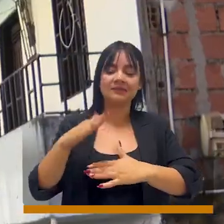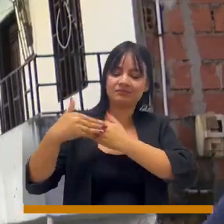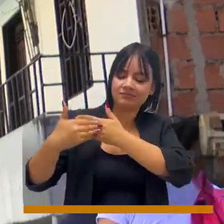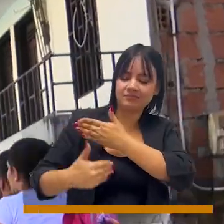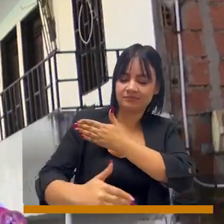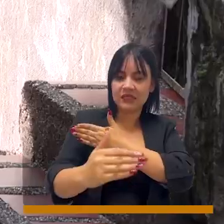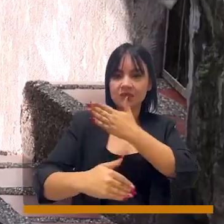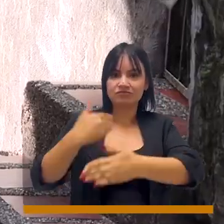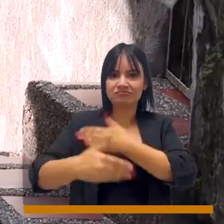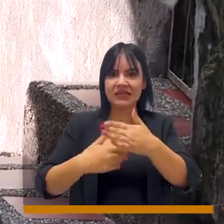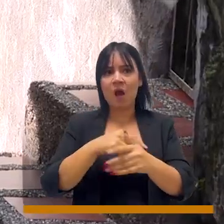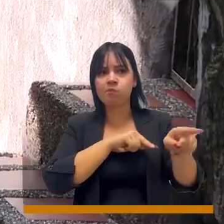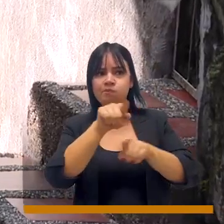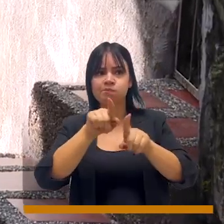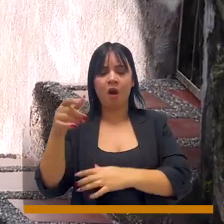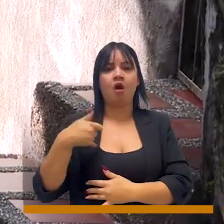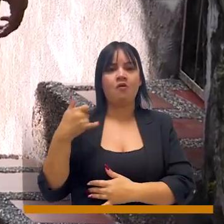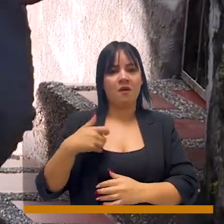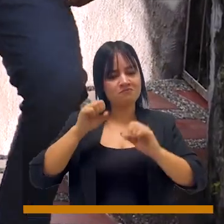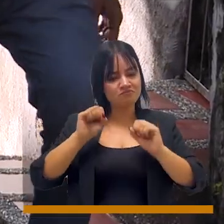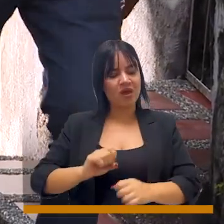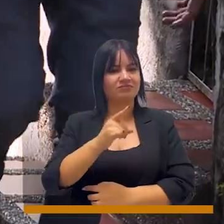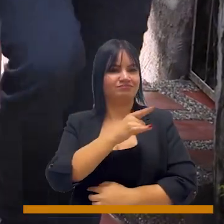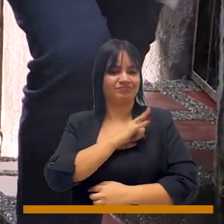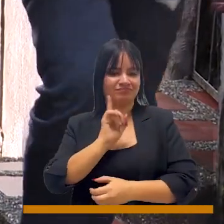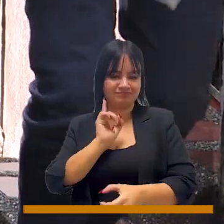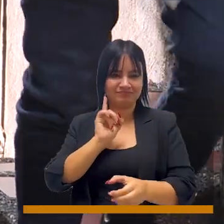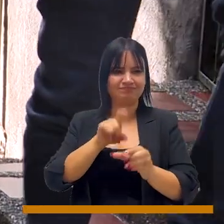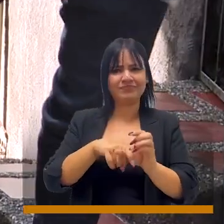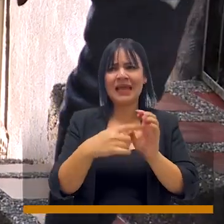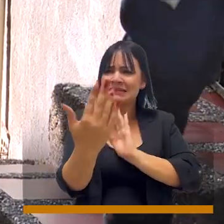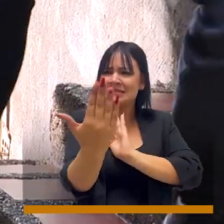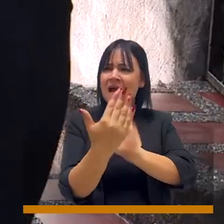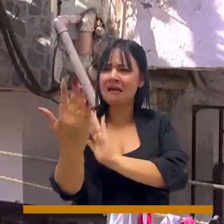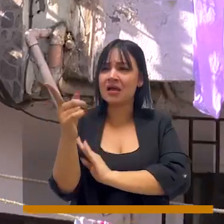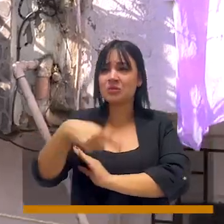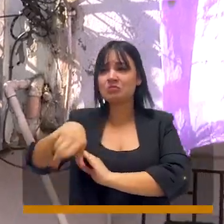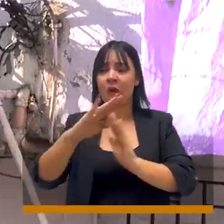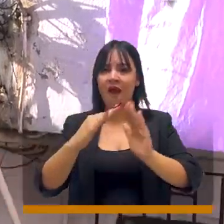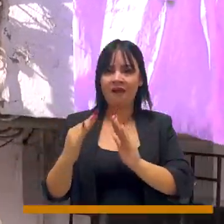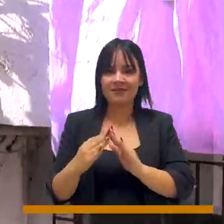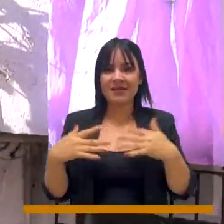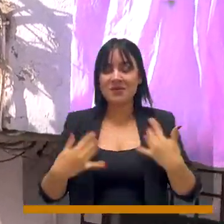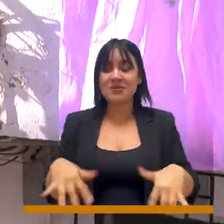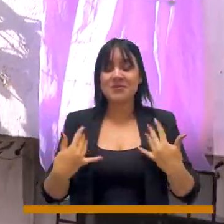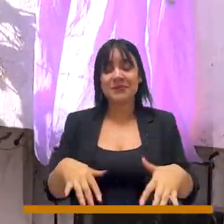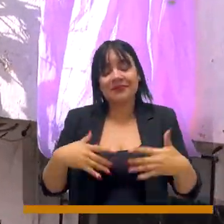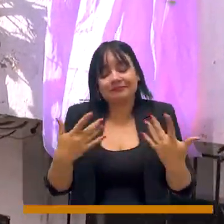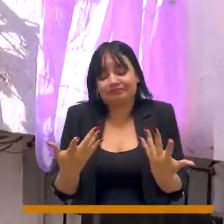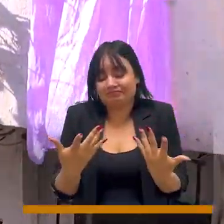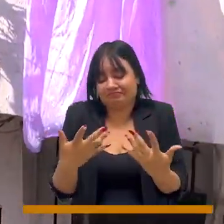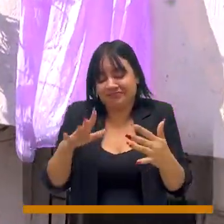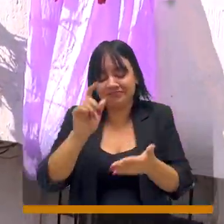de este proceso muchos jóvenes podrán tener la educación superior mucho más cerca a sus casas, generando que tengan mucha